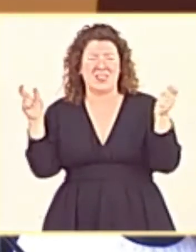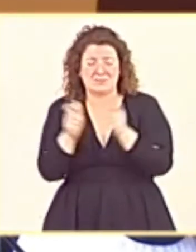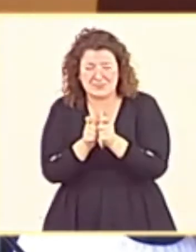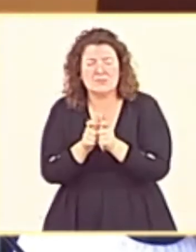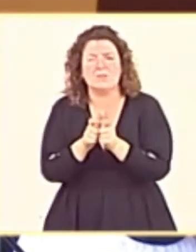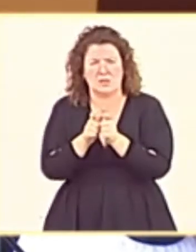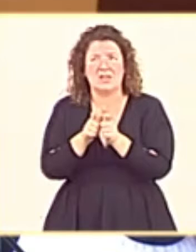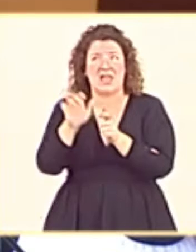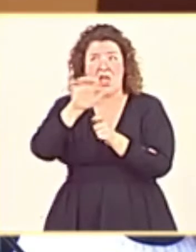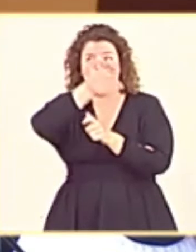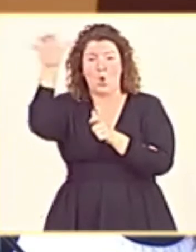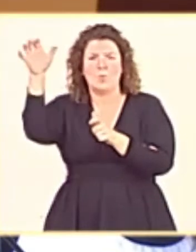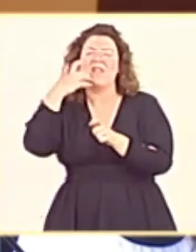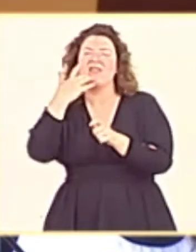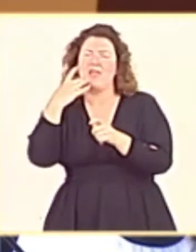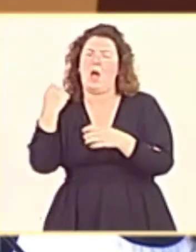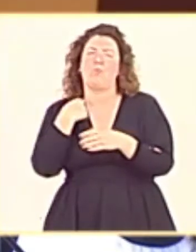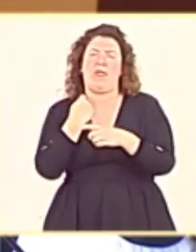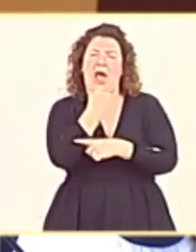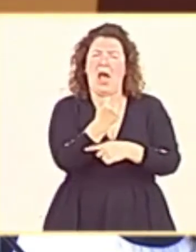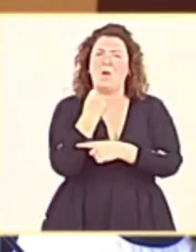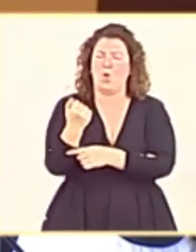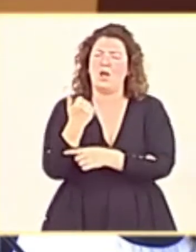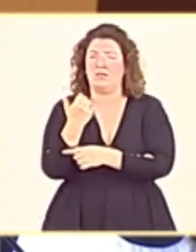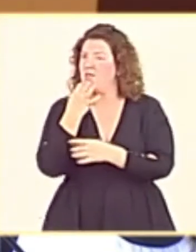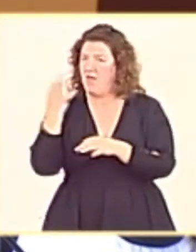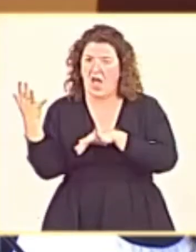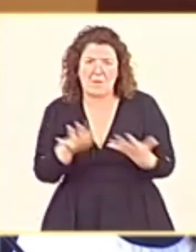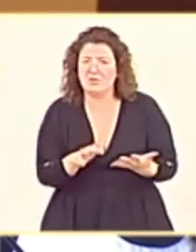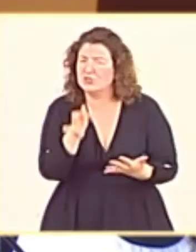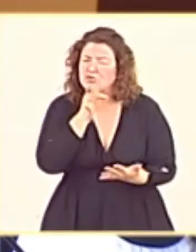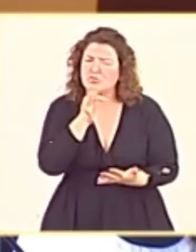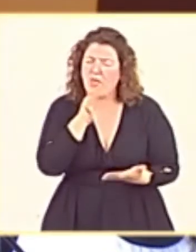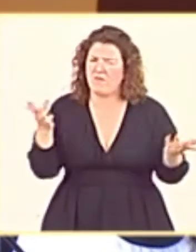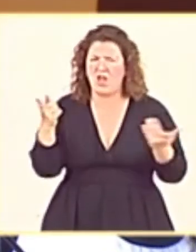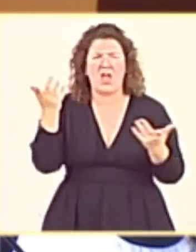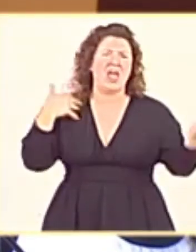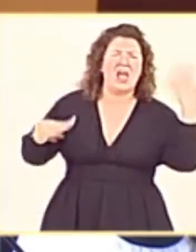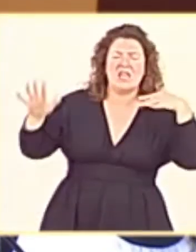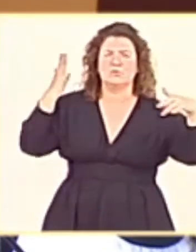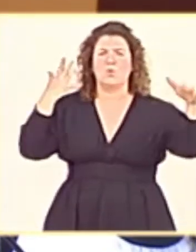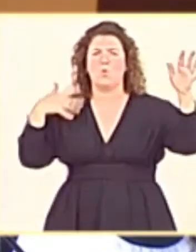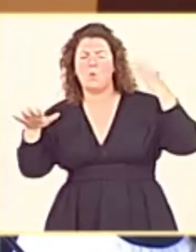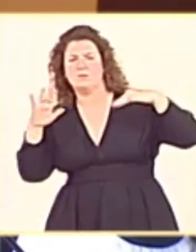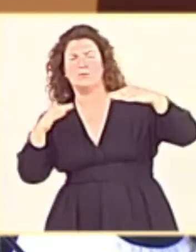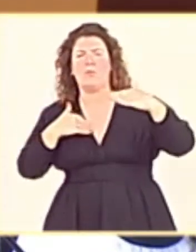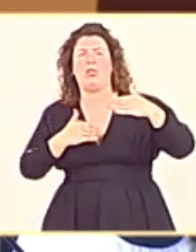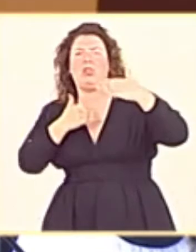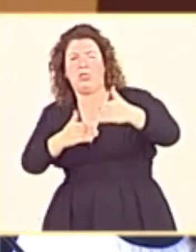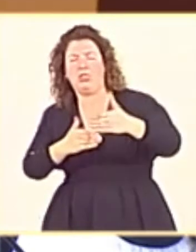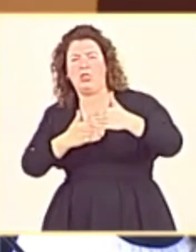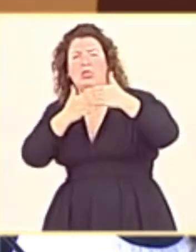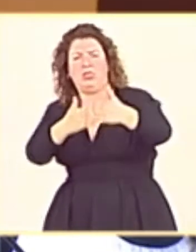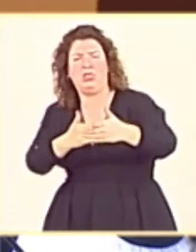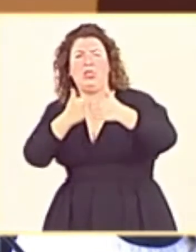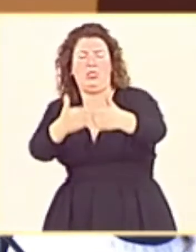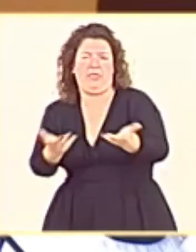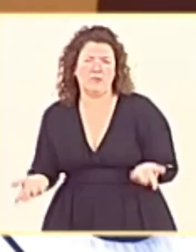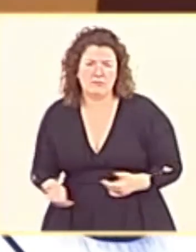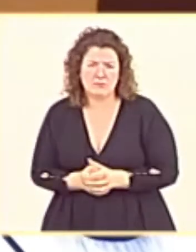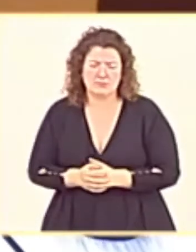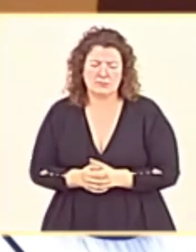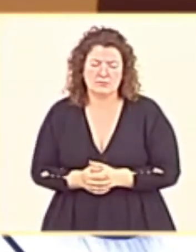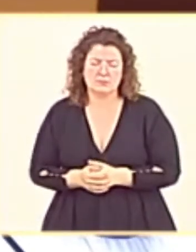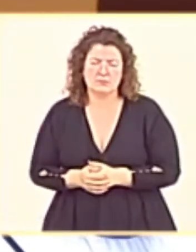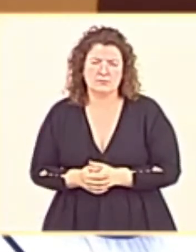aprobadas por la Unión Europea, que ya deberían de estar aplicadas. Siguen poniendo excusas para alargar